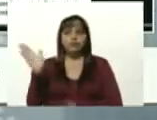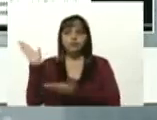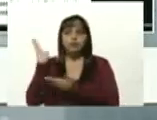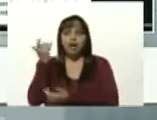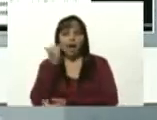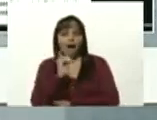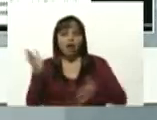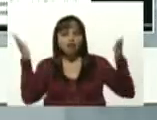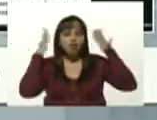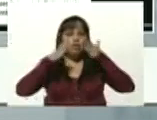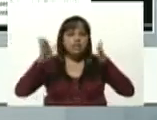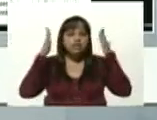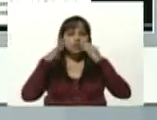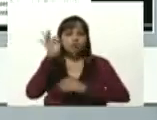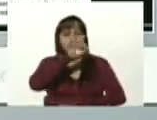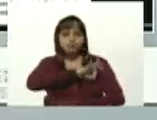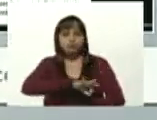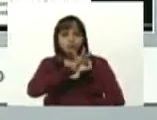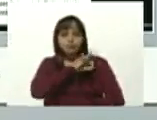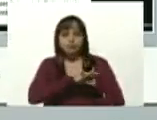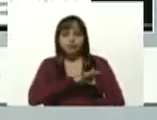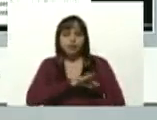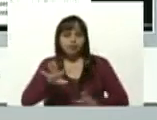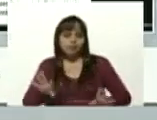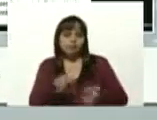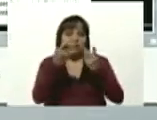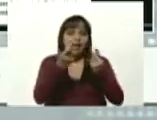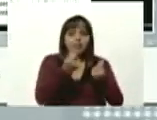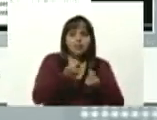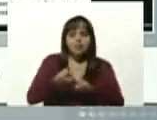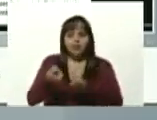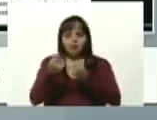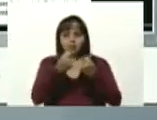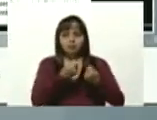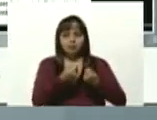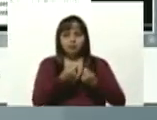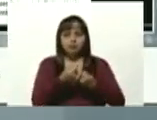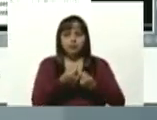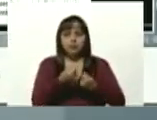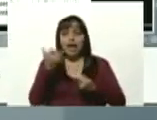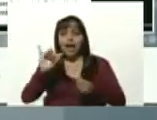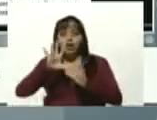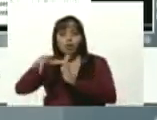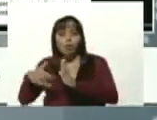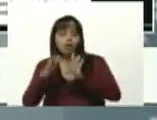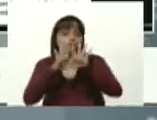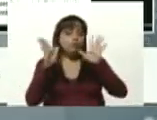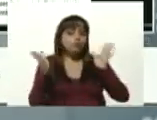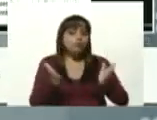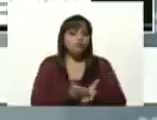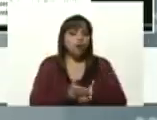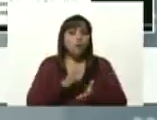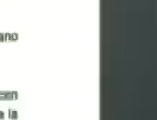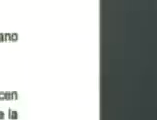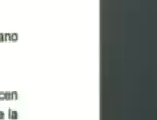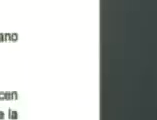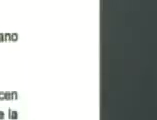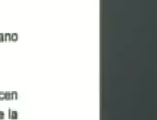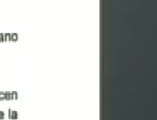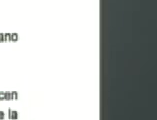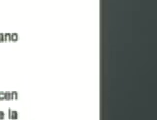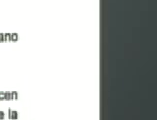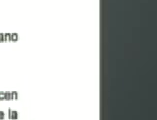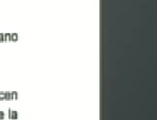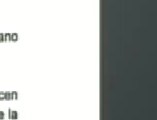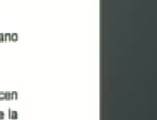orientación social el rescate del dinero que nos han robado en el mundo para invertirlo en la